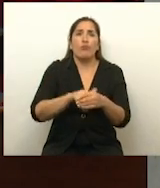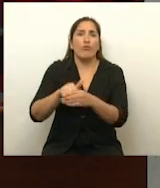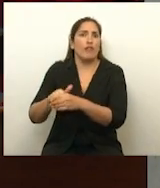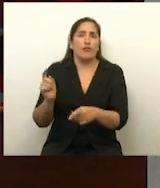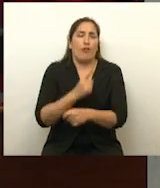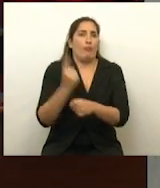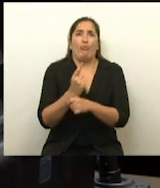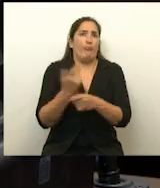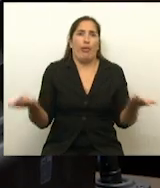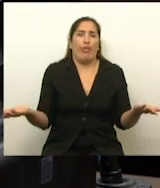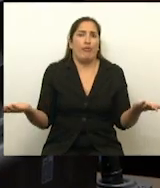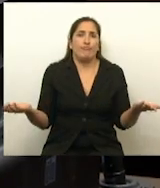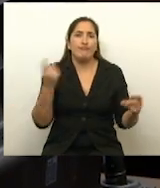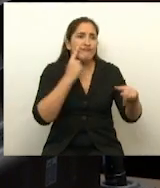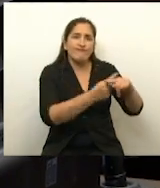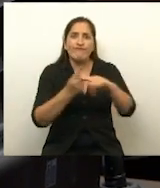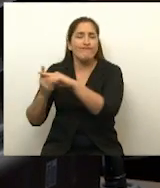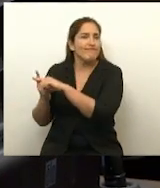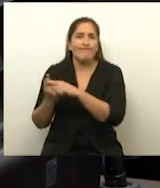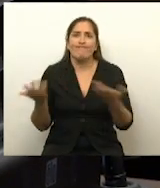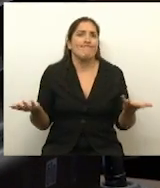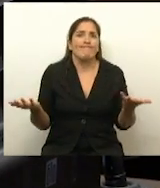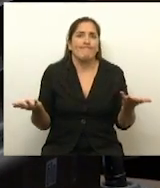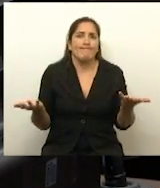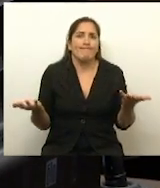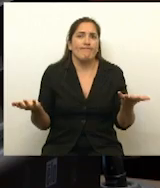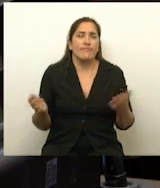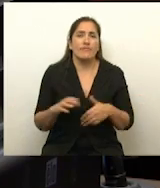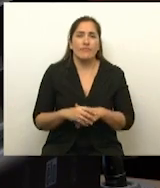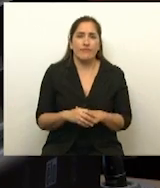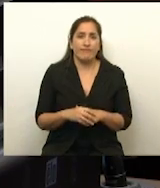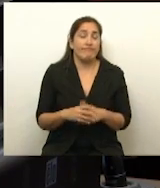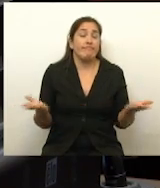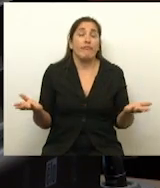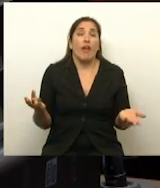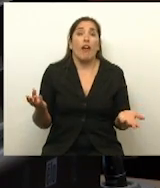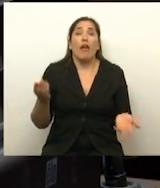Pero está muy bien, pero no se preocupe, señor senador, si la voluntad política está clara.